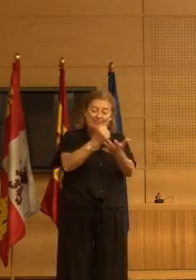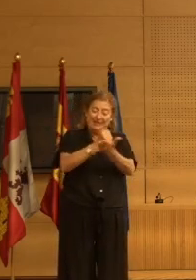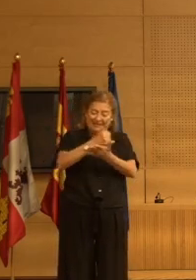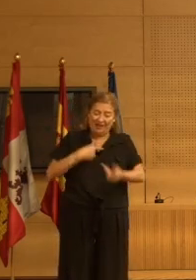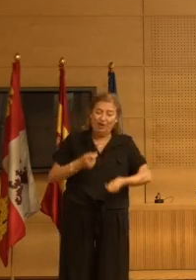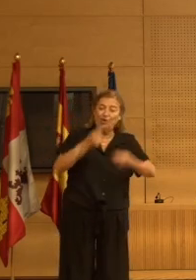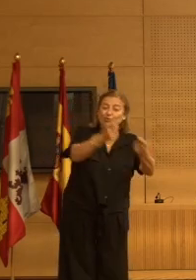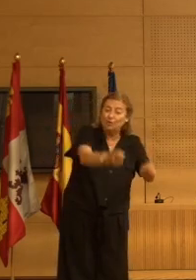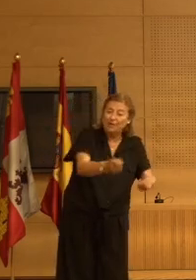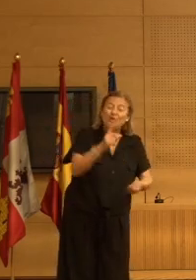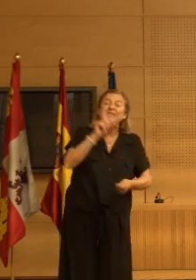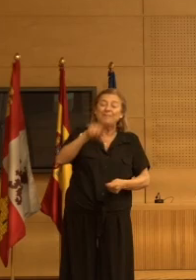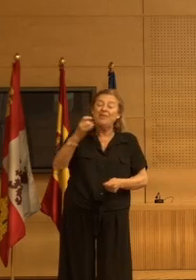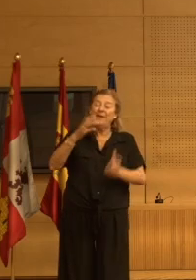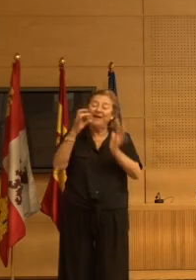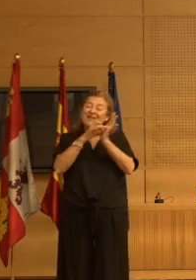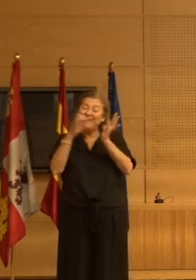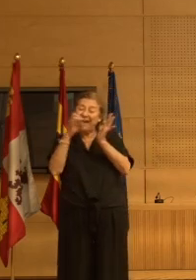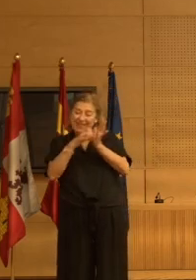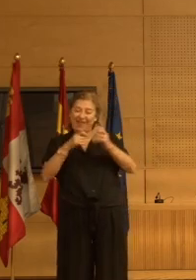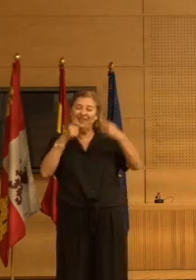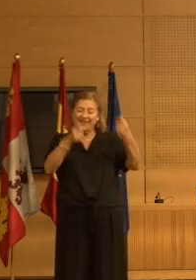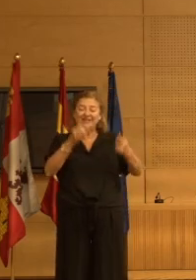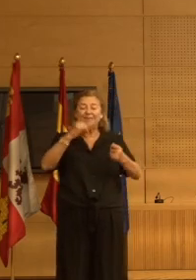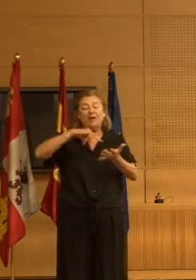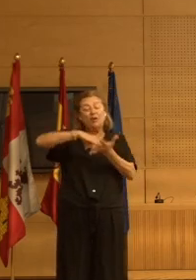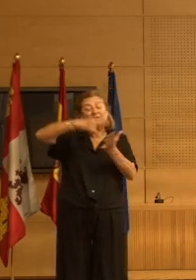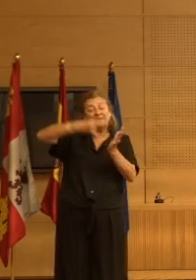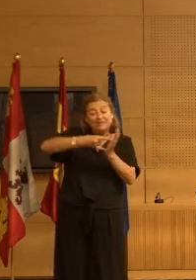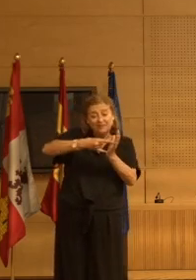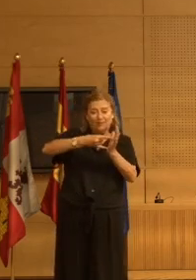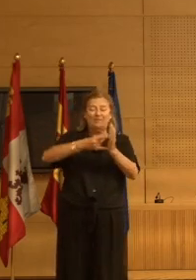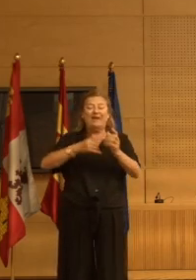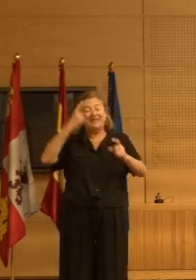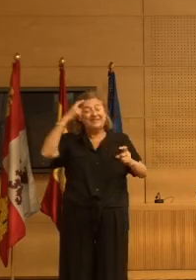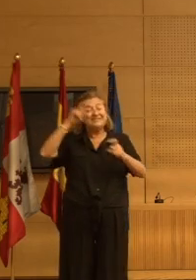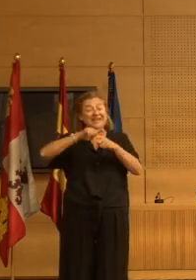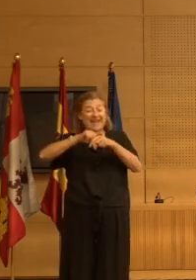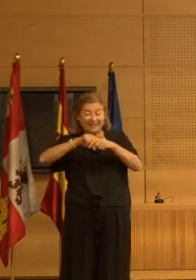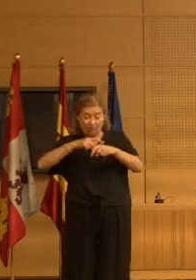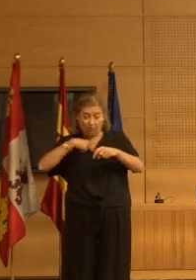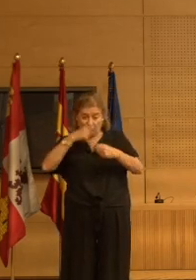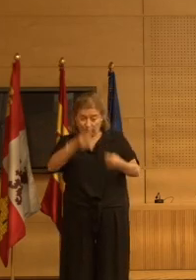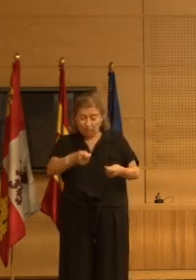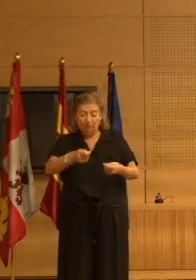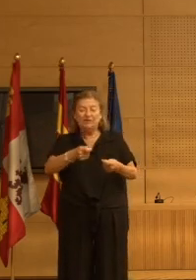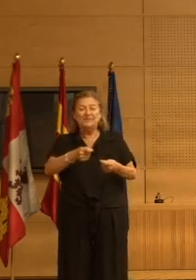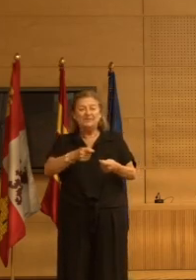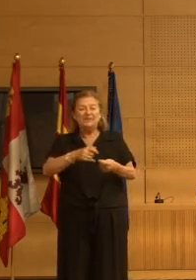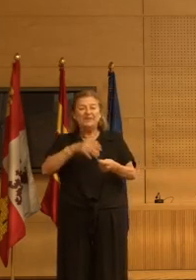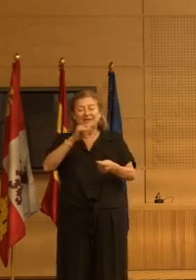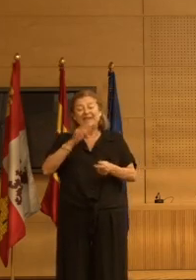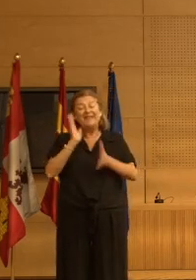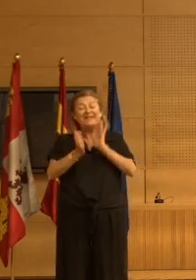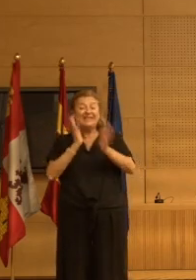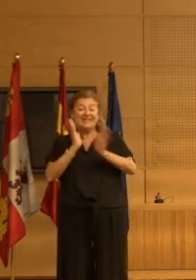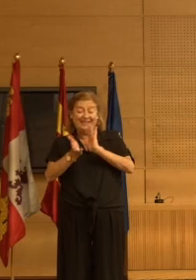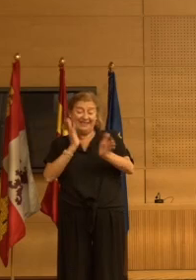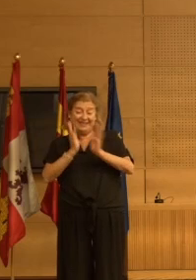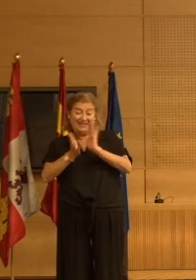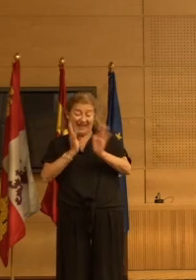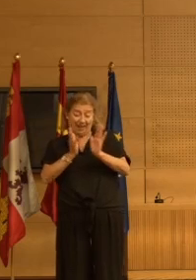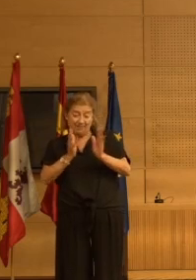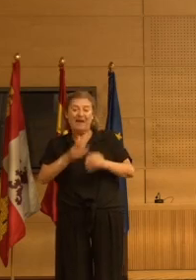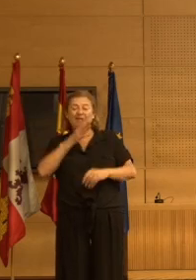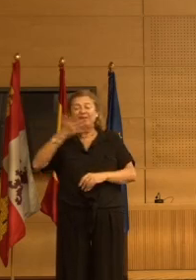prescripción de calidad y para ello ofrecemos la metodología de los síndromes neuropsiquiátricos y la terapia de adaptación